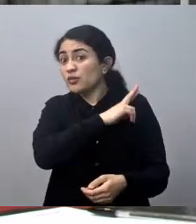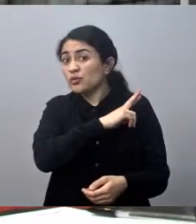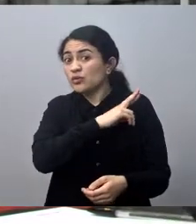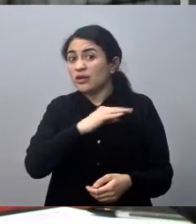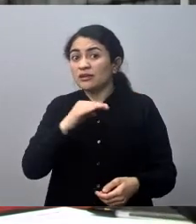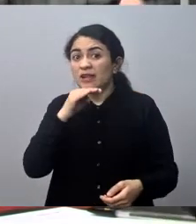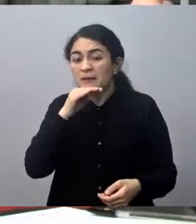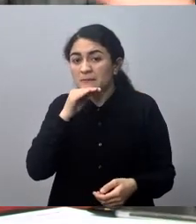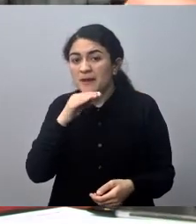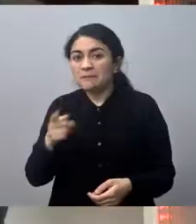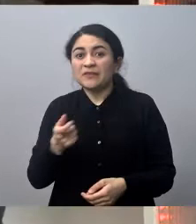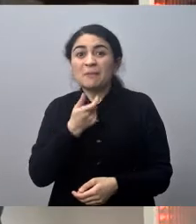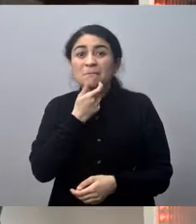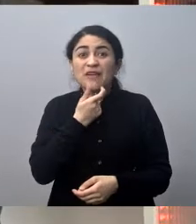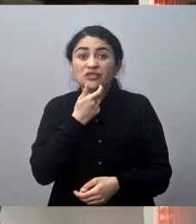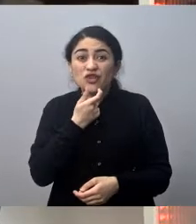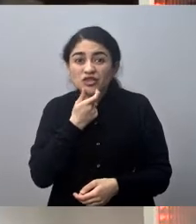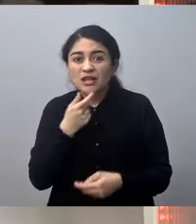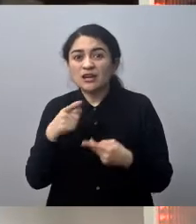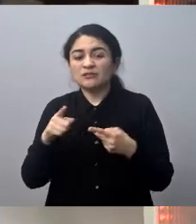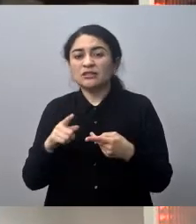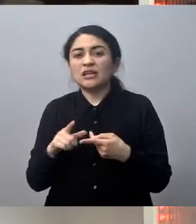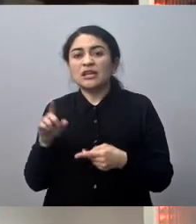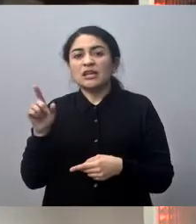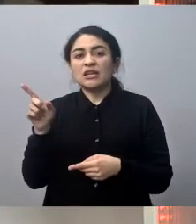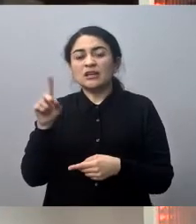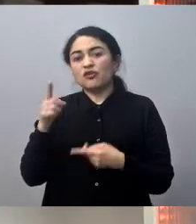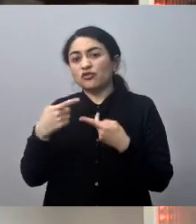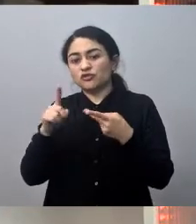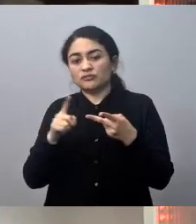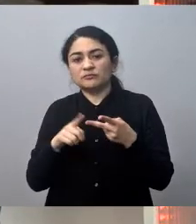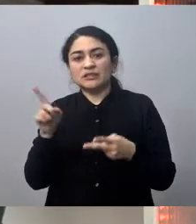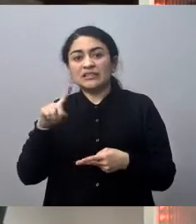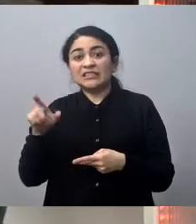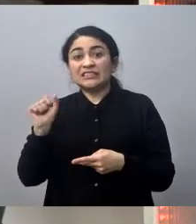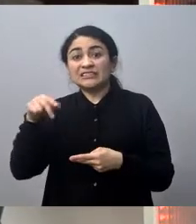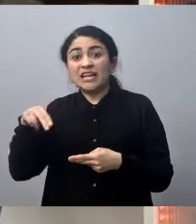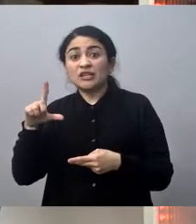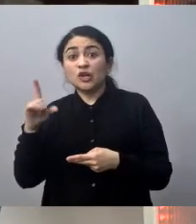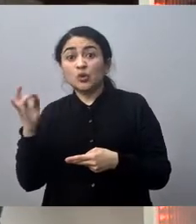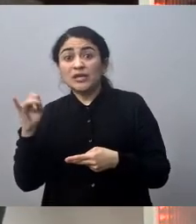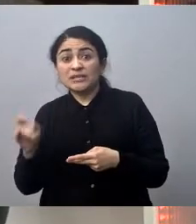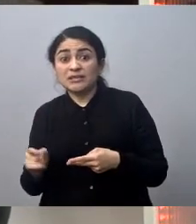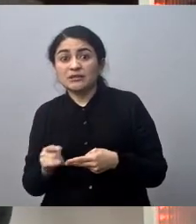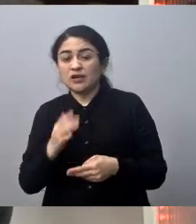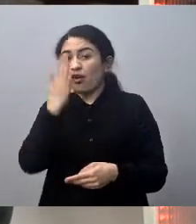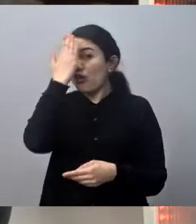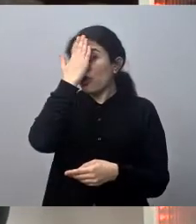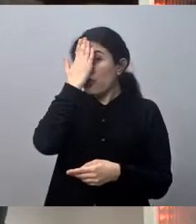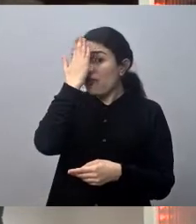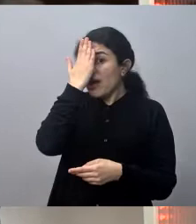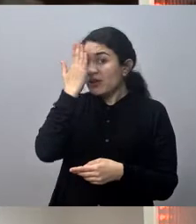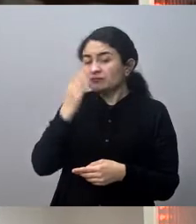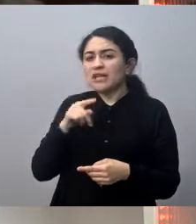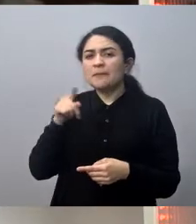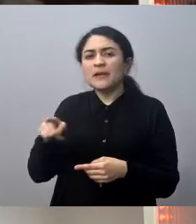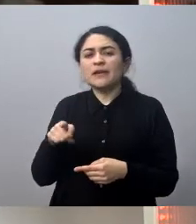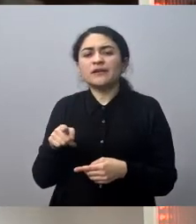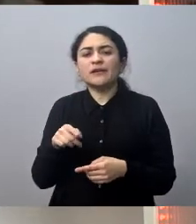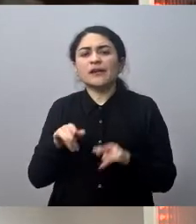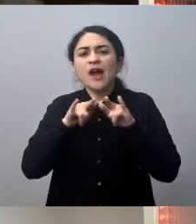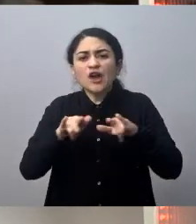y San Luis y Hay un buen ejemplo de eso. Fíjese que porque el aeropuerto La Florida aeródromo en algún momento en La Serena